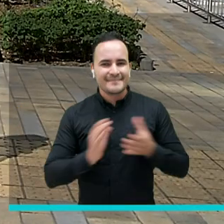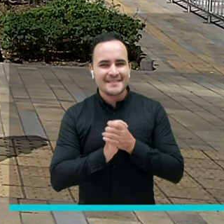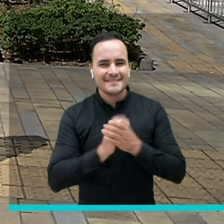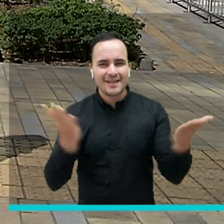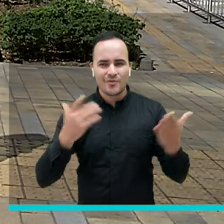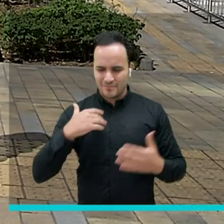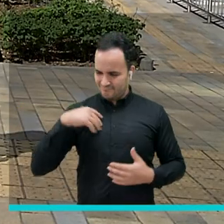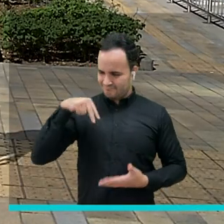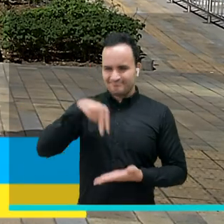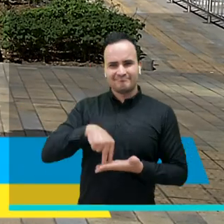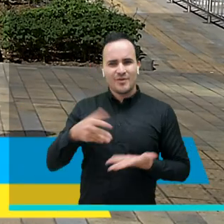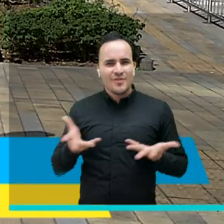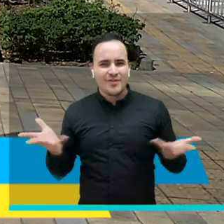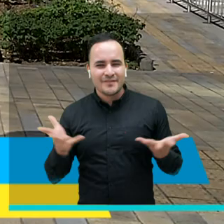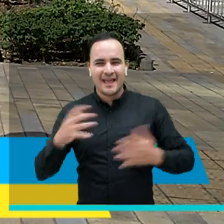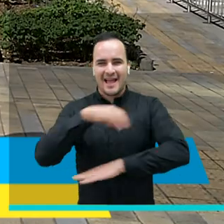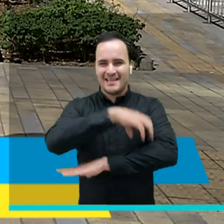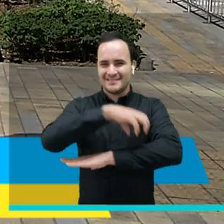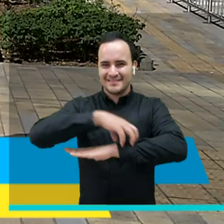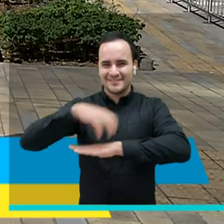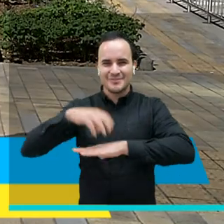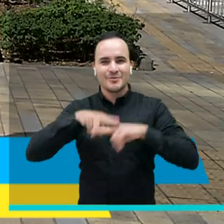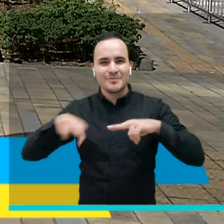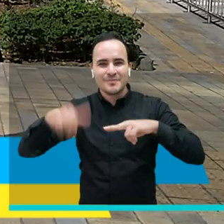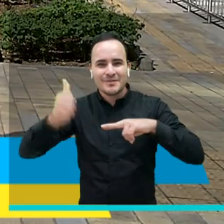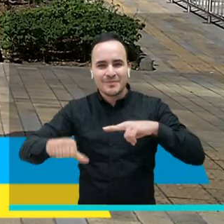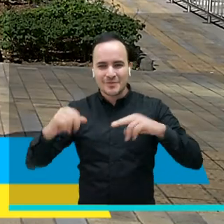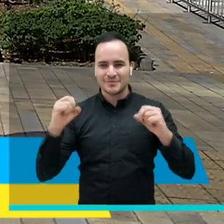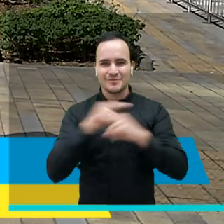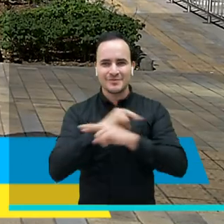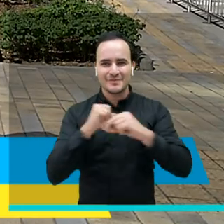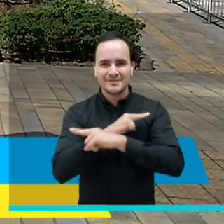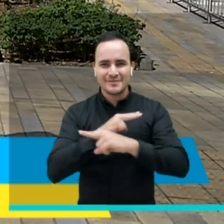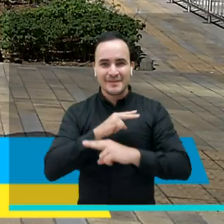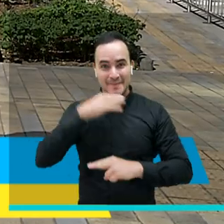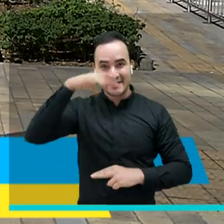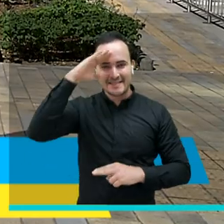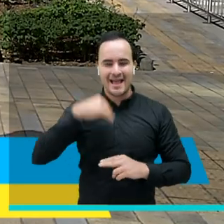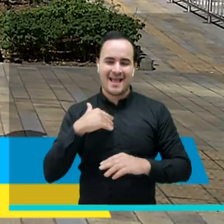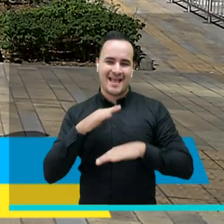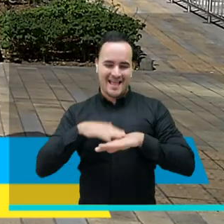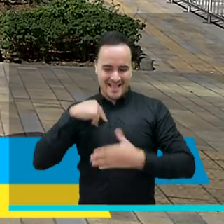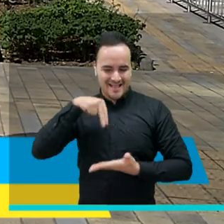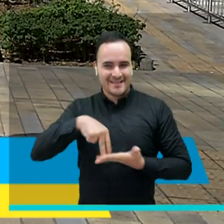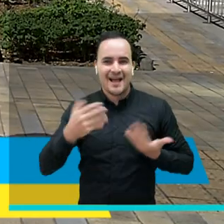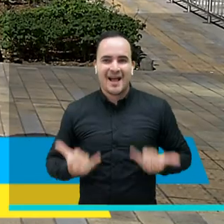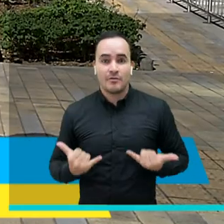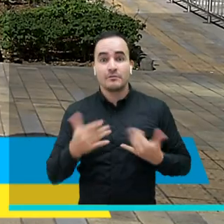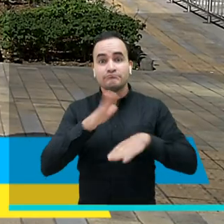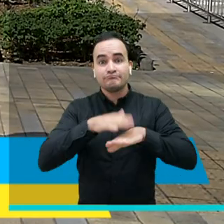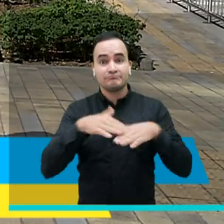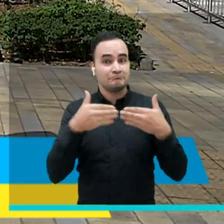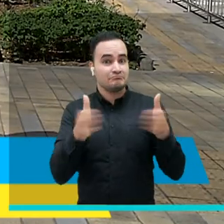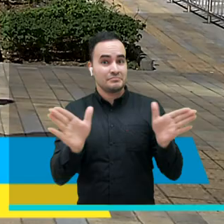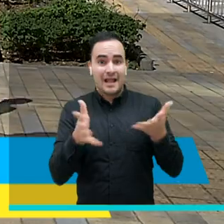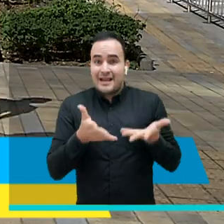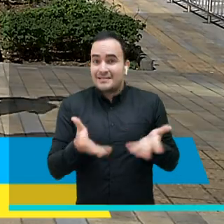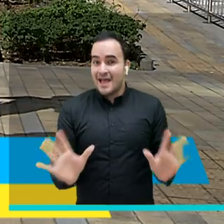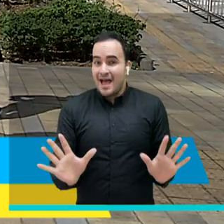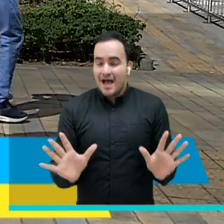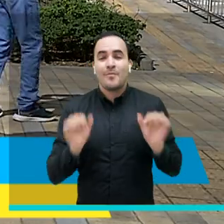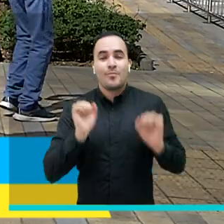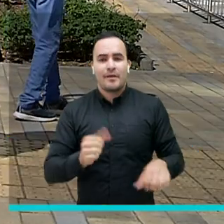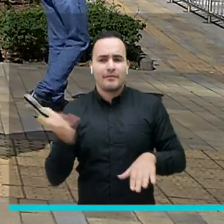Los saludamos desde una de las cinco estaciones de Metrocruz del corredor de la avenida oriental. Sistema que ya está en funcionamiento, lo que